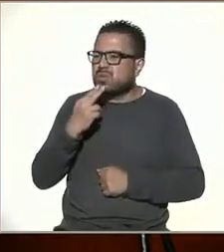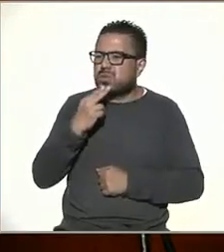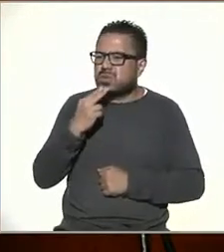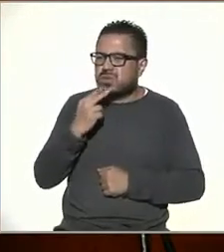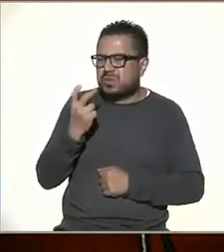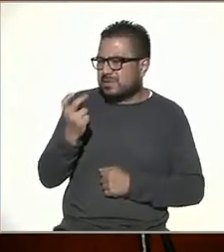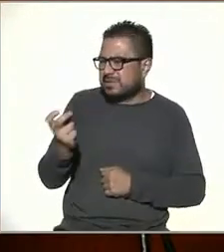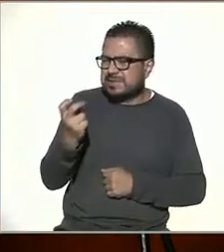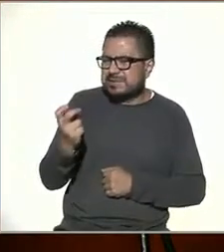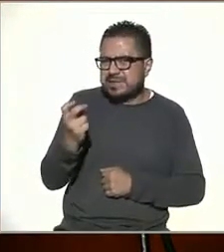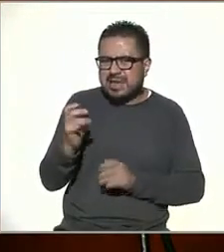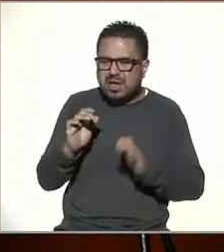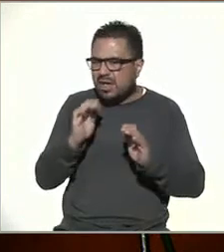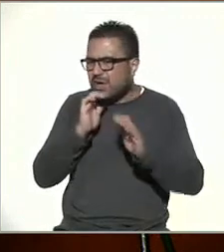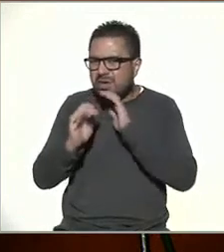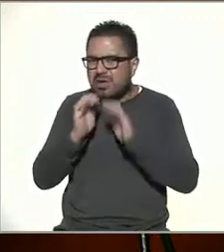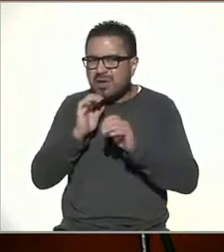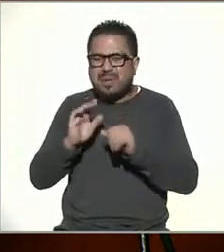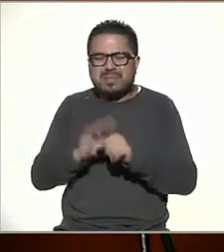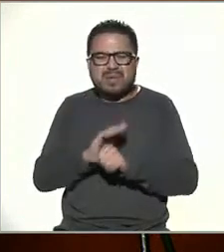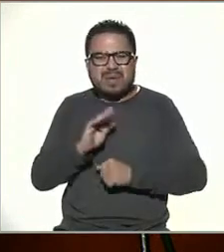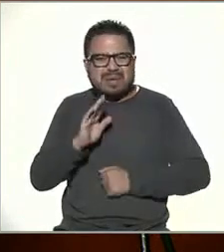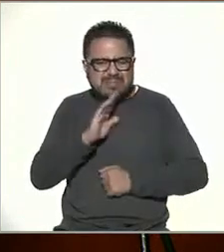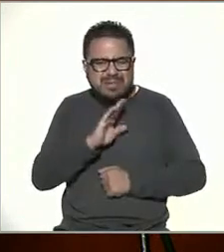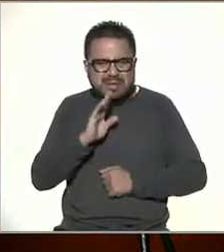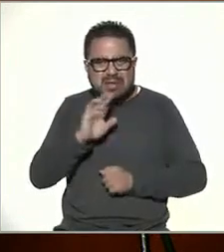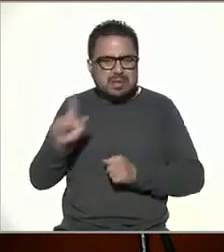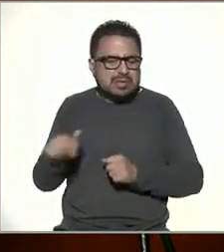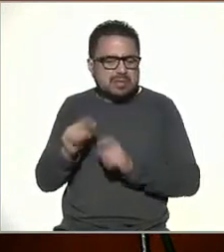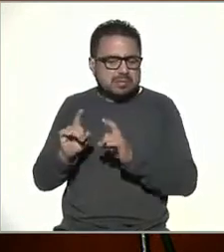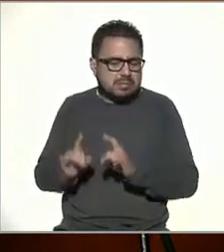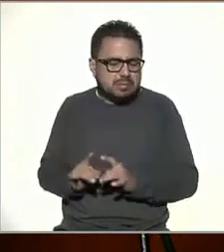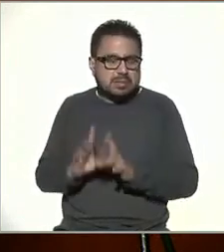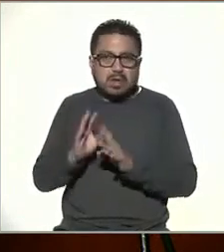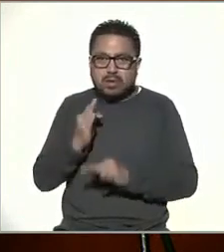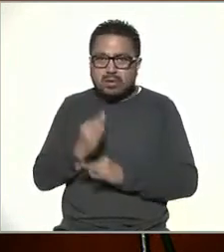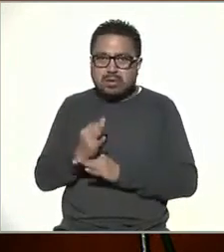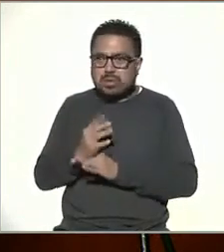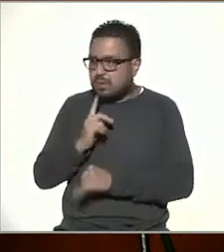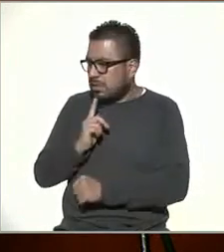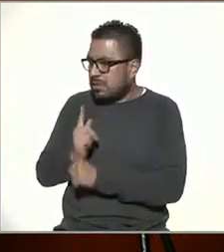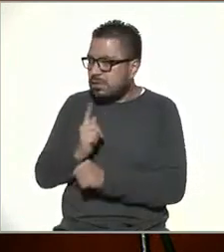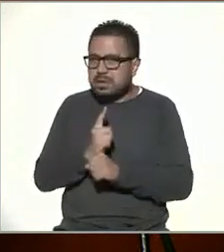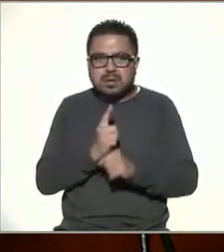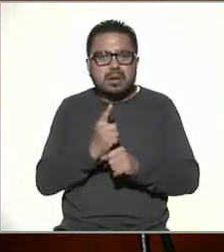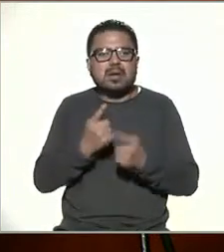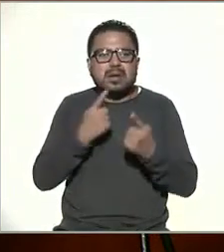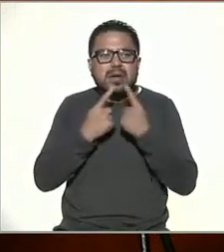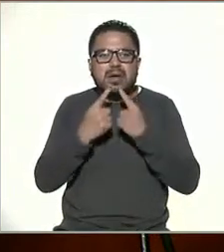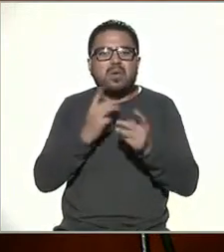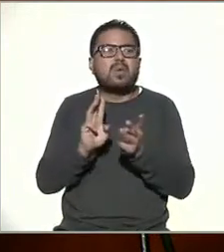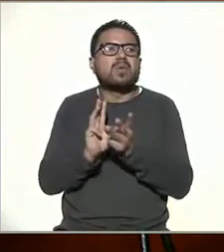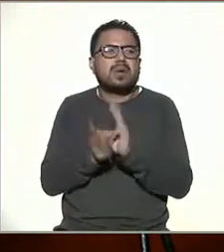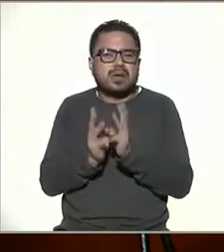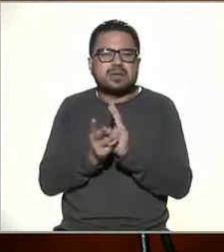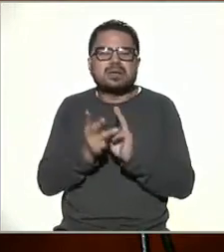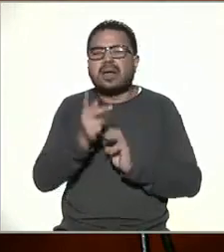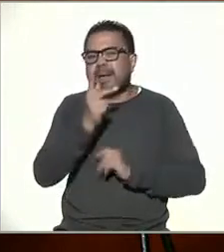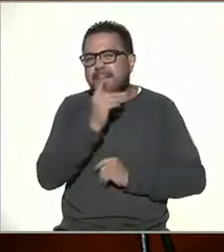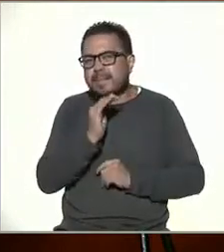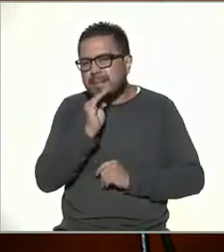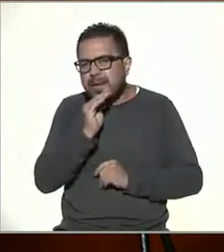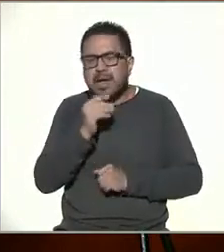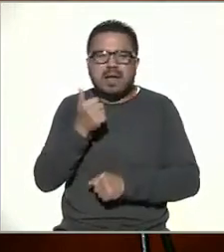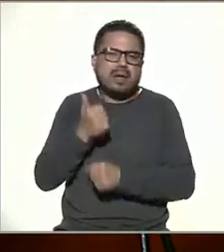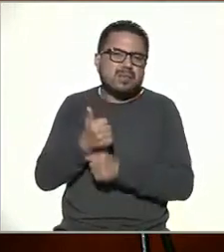este medio de comunicación porque es malo? Y de repente, hoy vemos que ya en las conversaciones de WhatsApp ya están los papás,